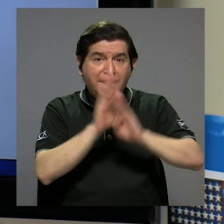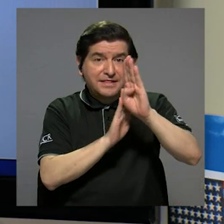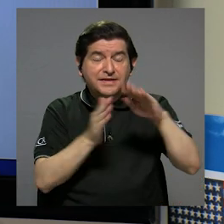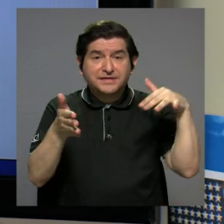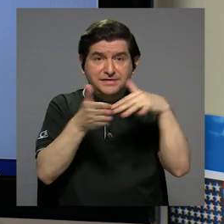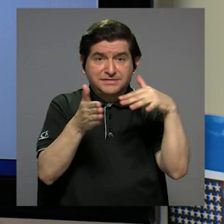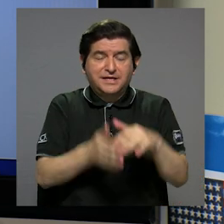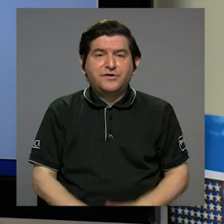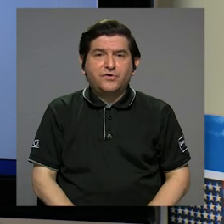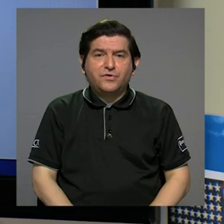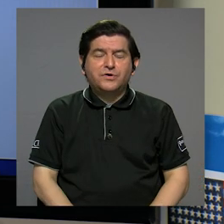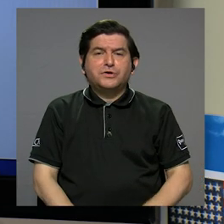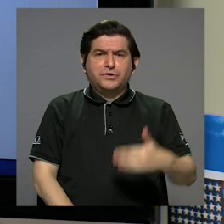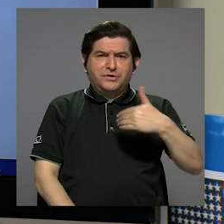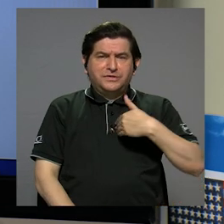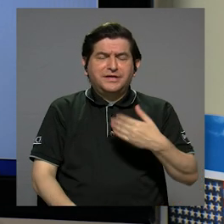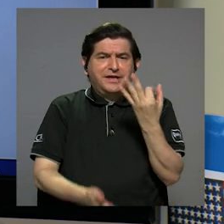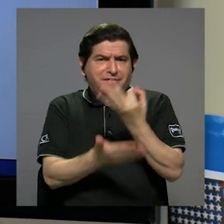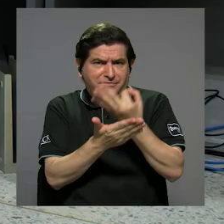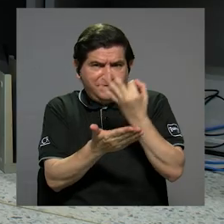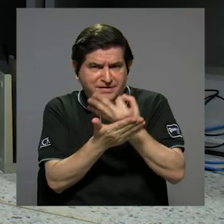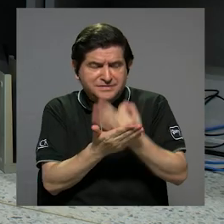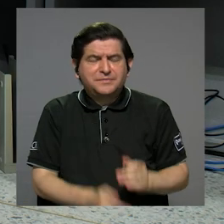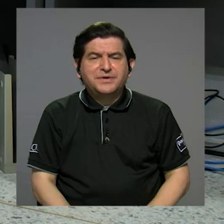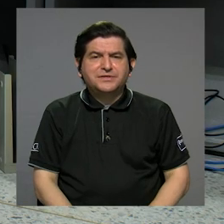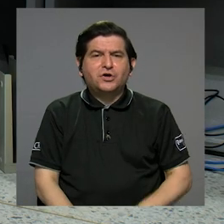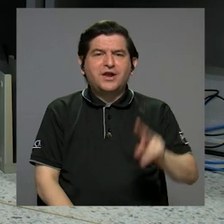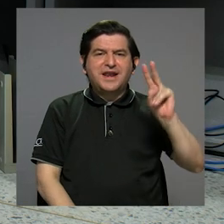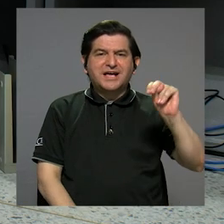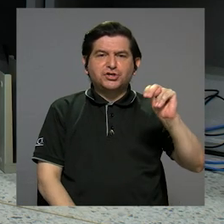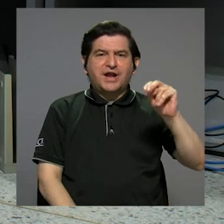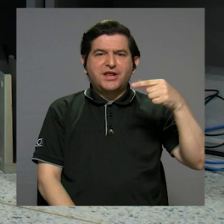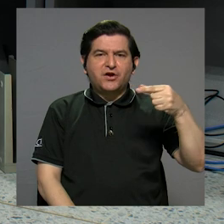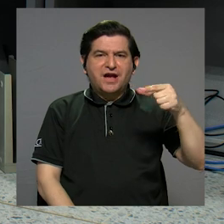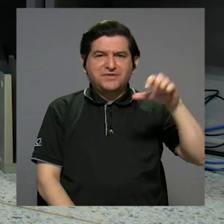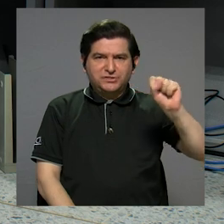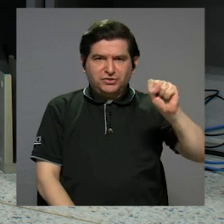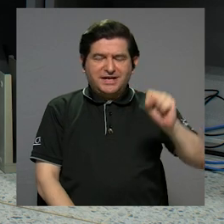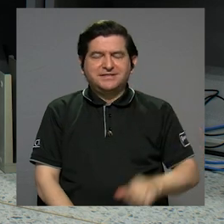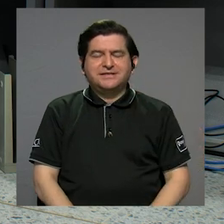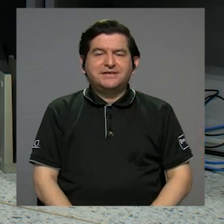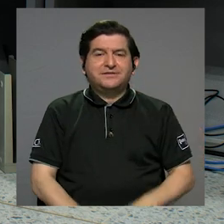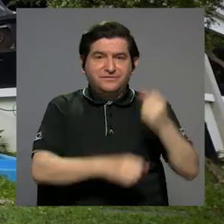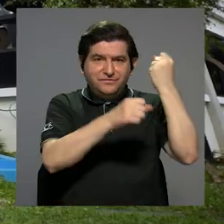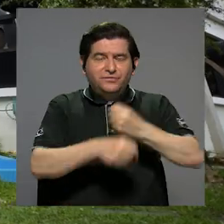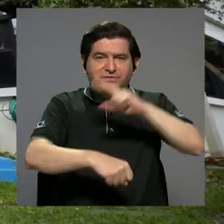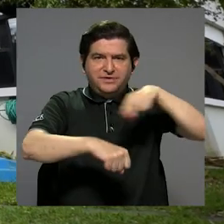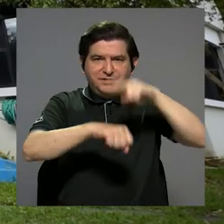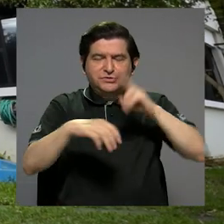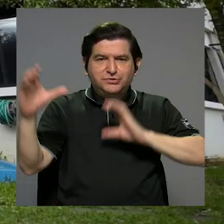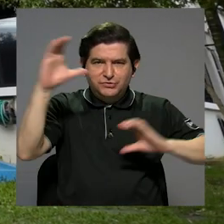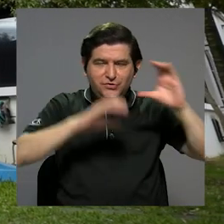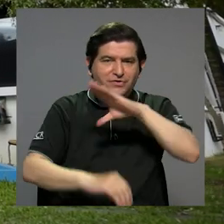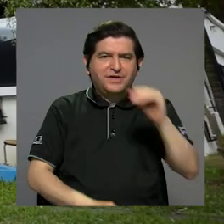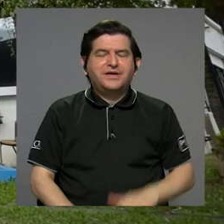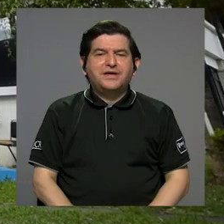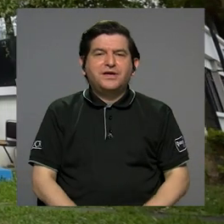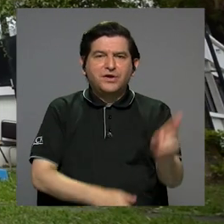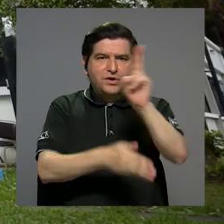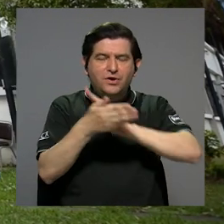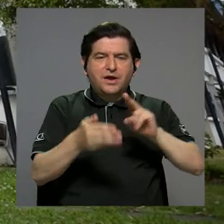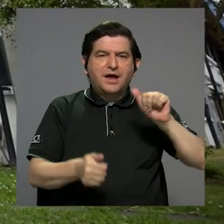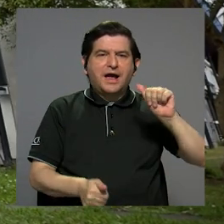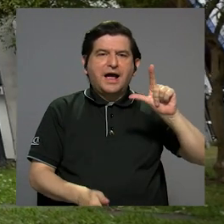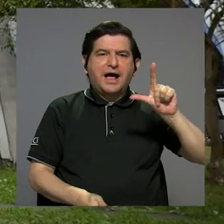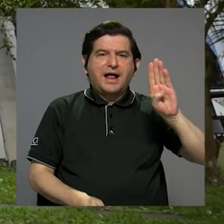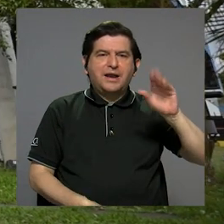desarrollo del estudio, Núñez contó con financiamiento de National Geographic Society, de la Fundación Nacional de Ciencias y de la